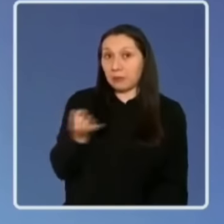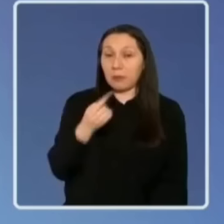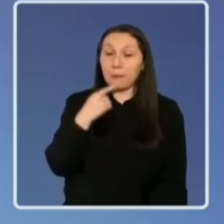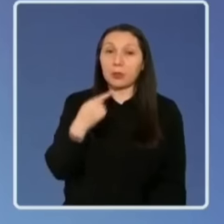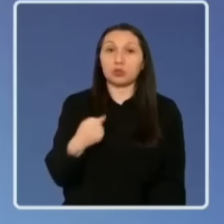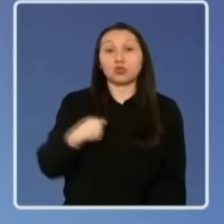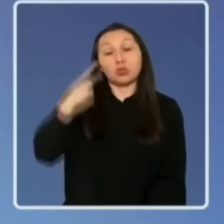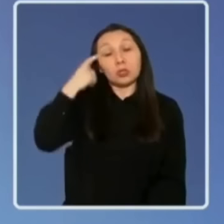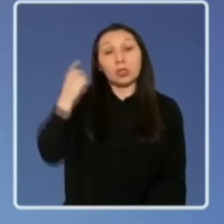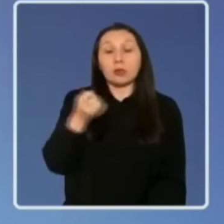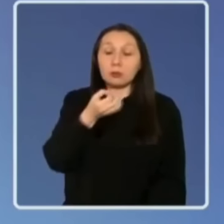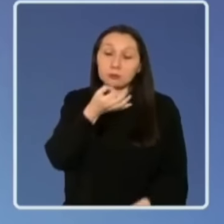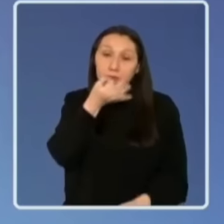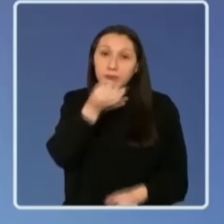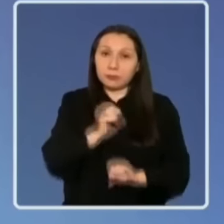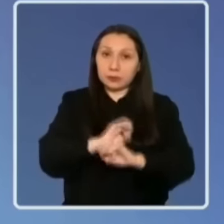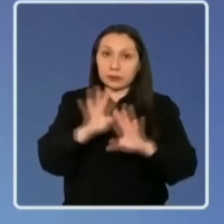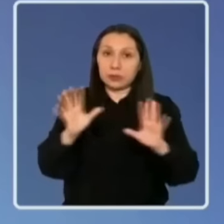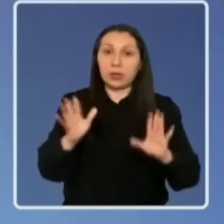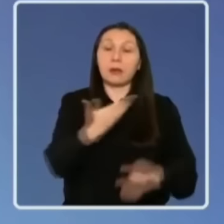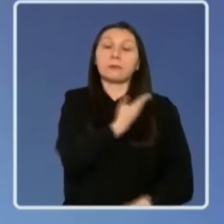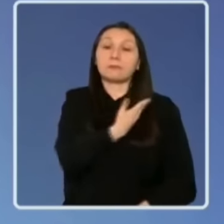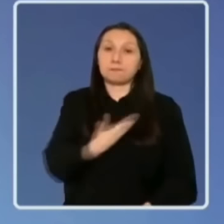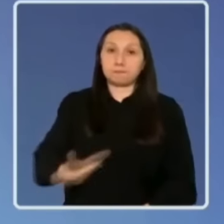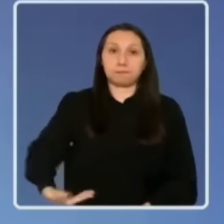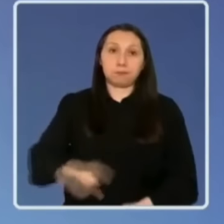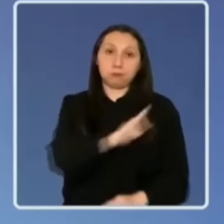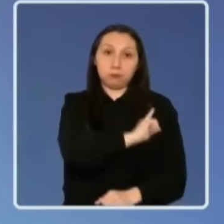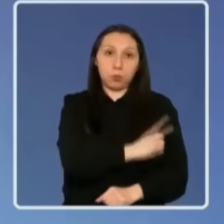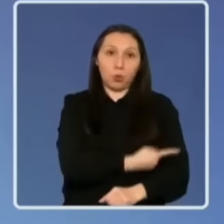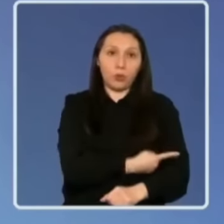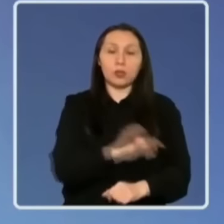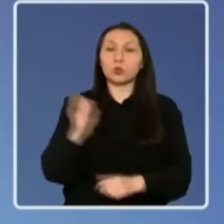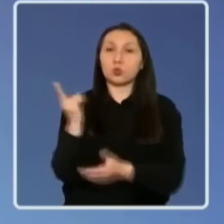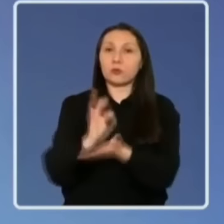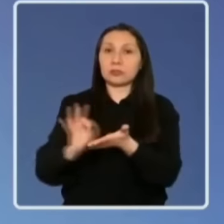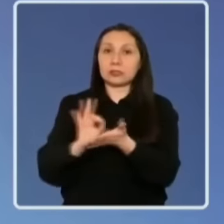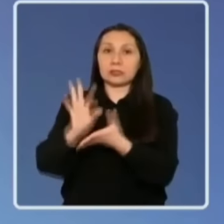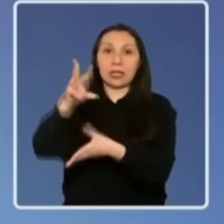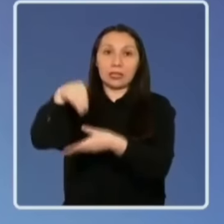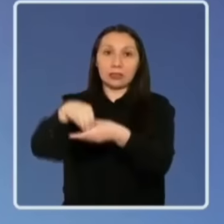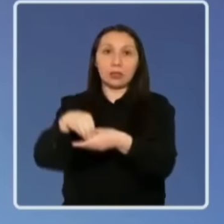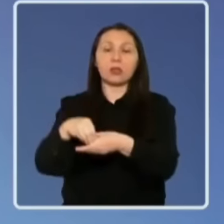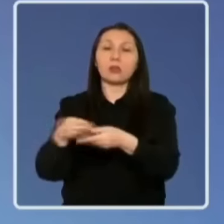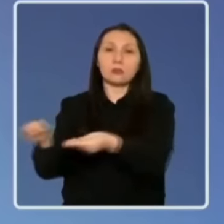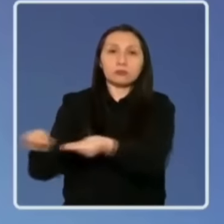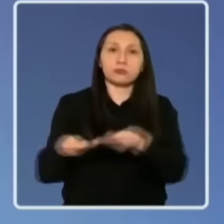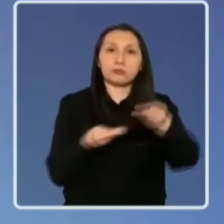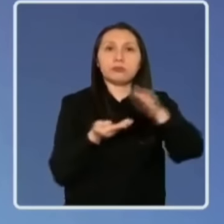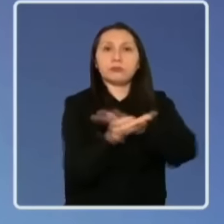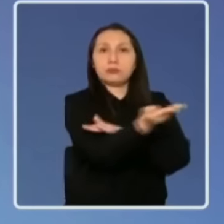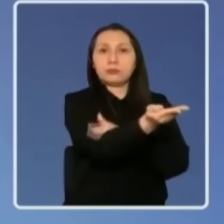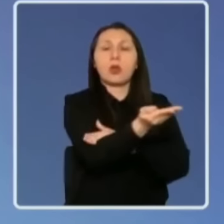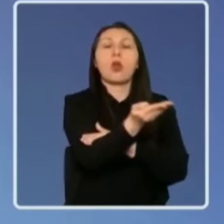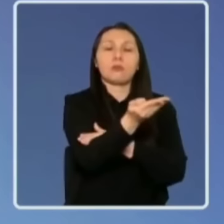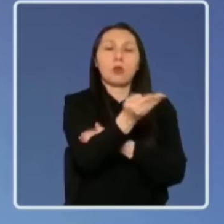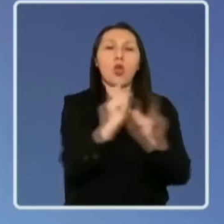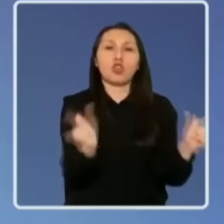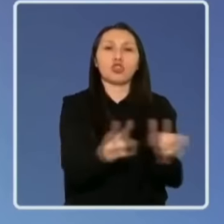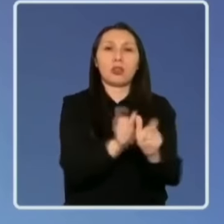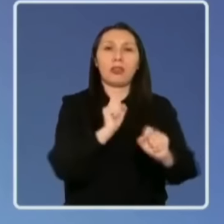la manifestación más explícita es que fue el Ejecutivo y la Subsidiaría del Interior la que remitió un oficio al Consejo de Defensa del Estado